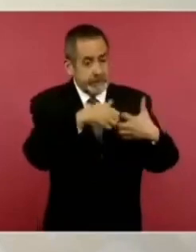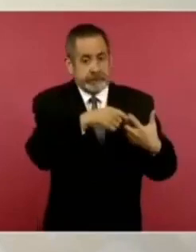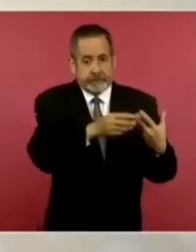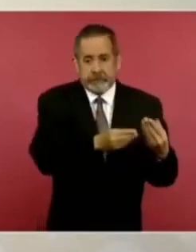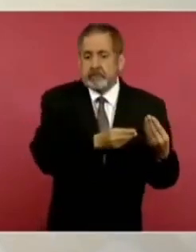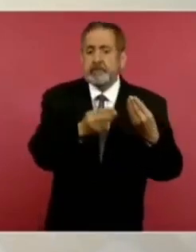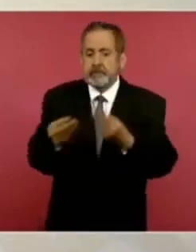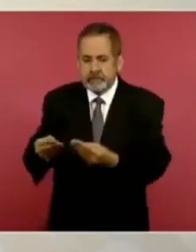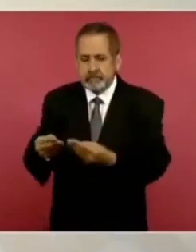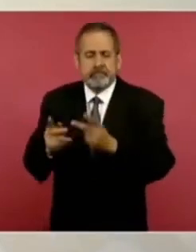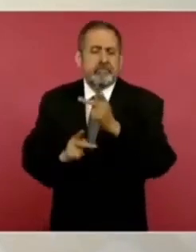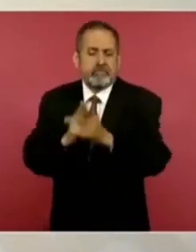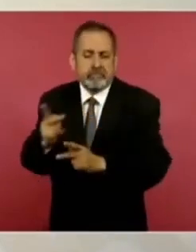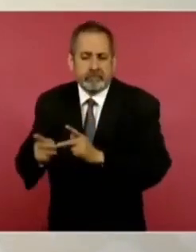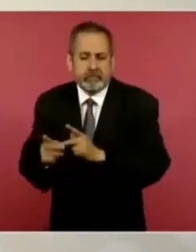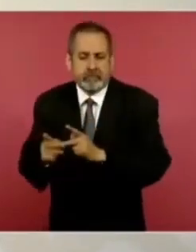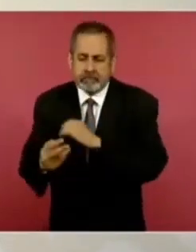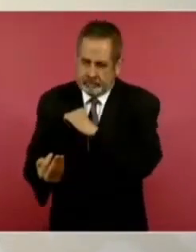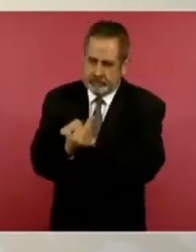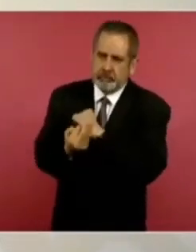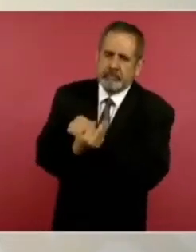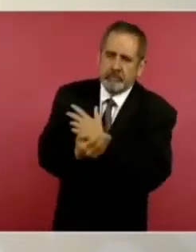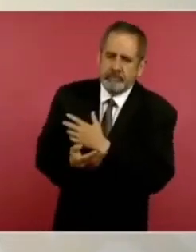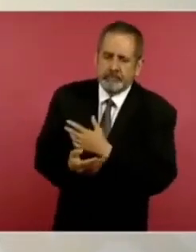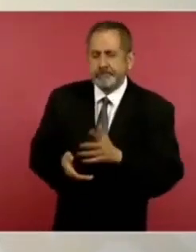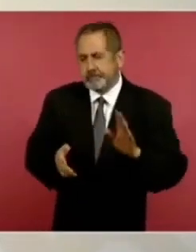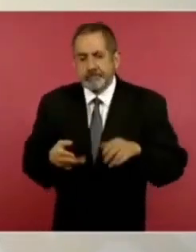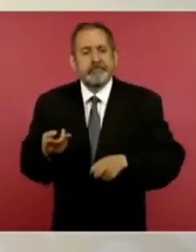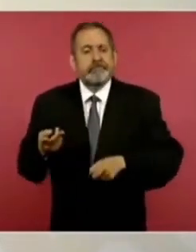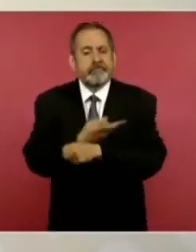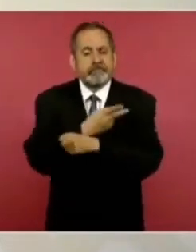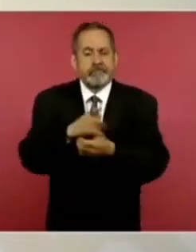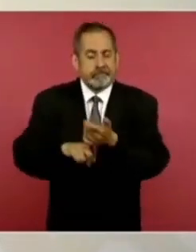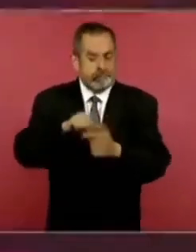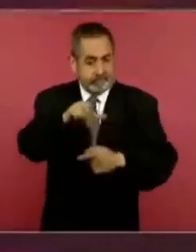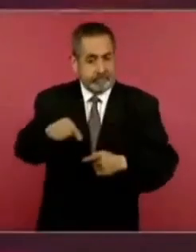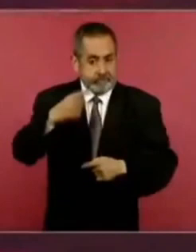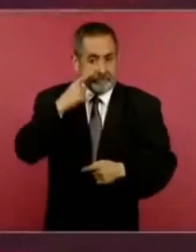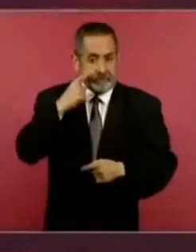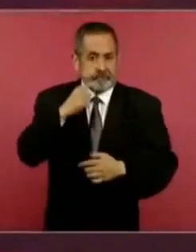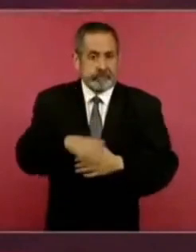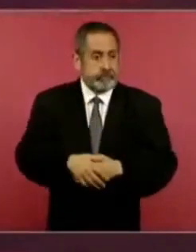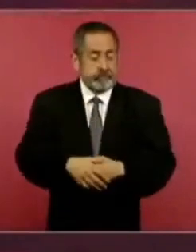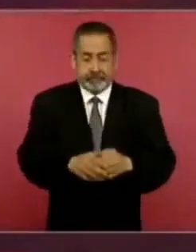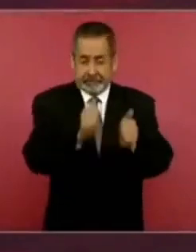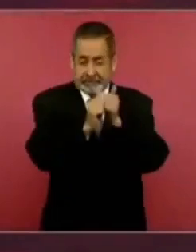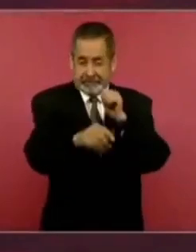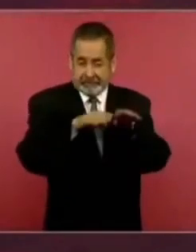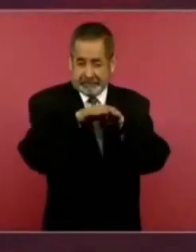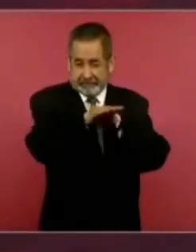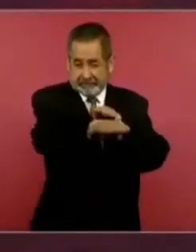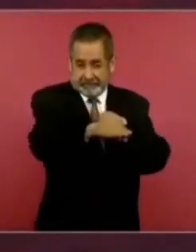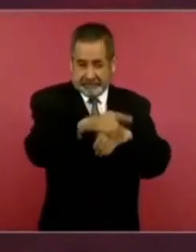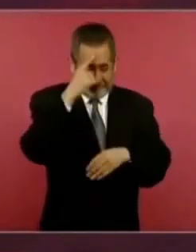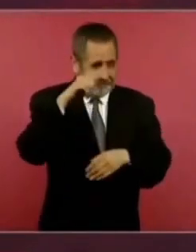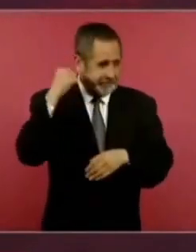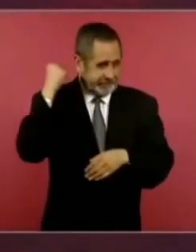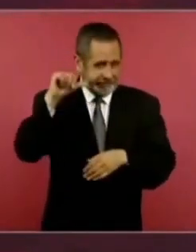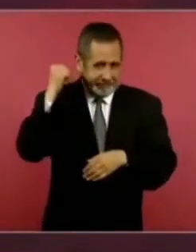¿Qué pasa? Resulta que la carretera estaba valuada,